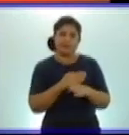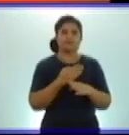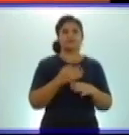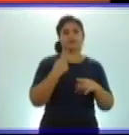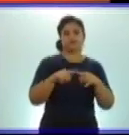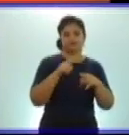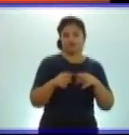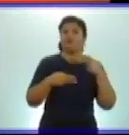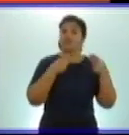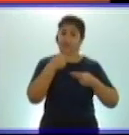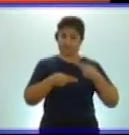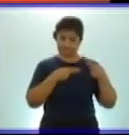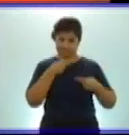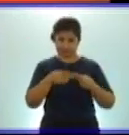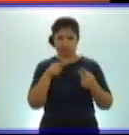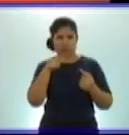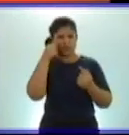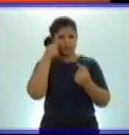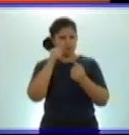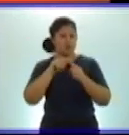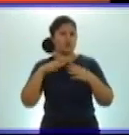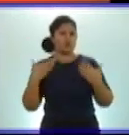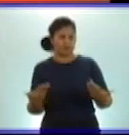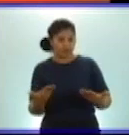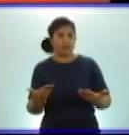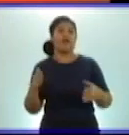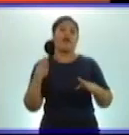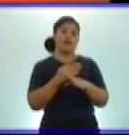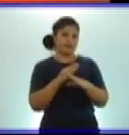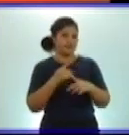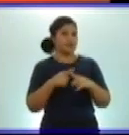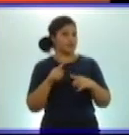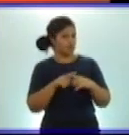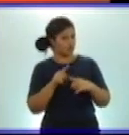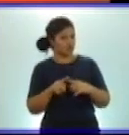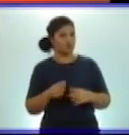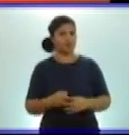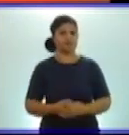Y me van a permitir y me van a seguir la lectura con la vista.